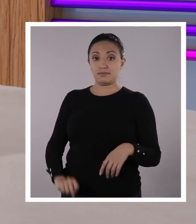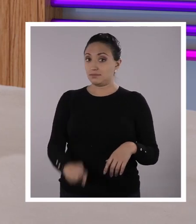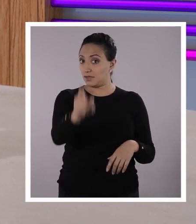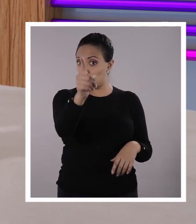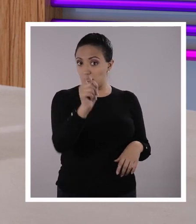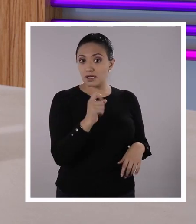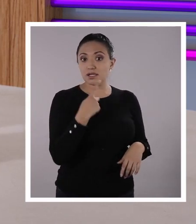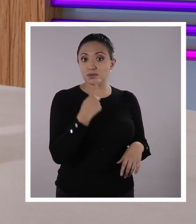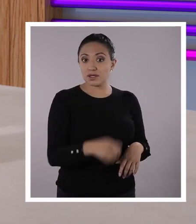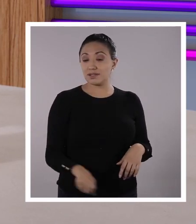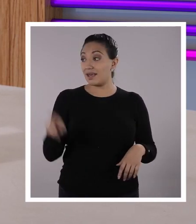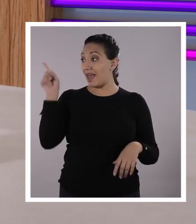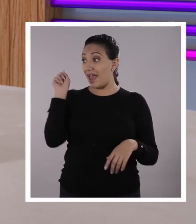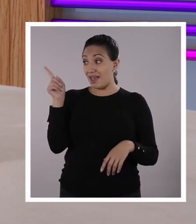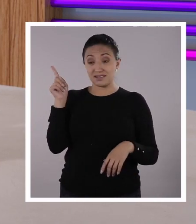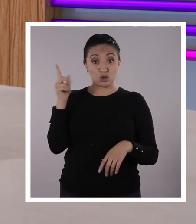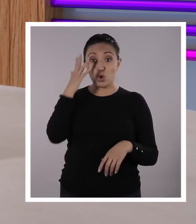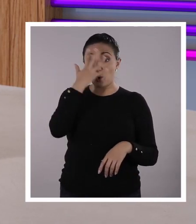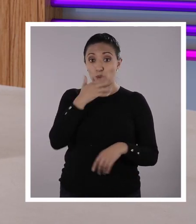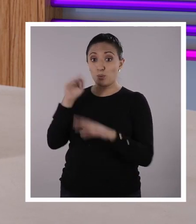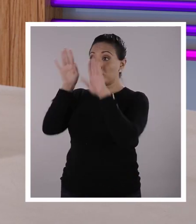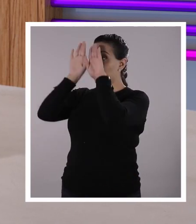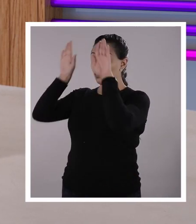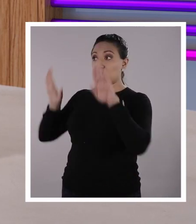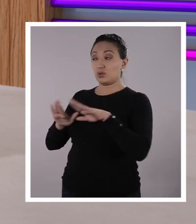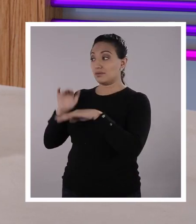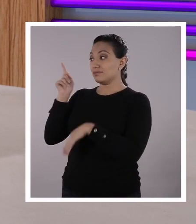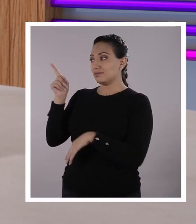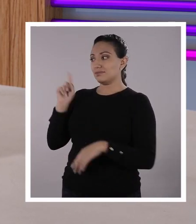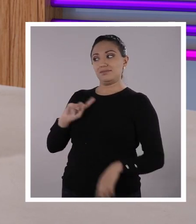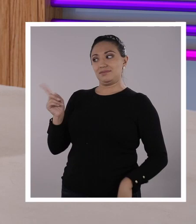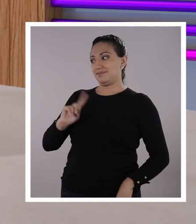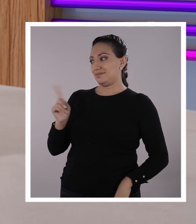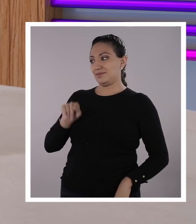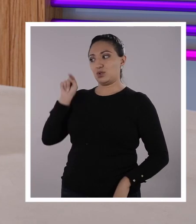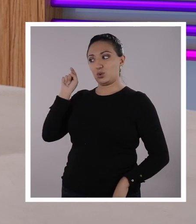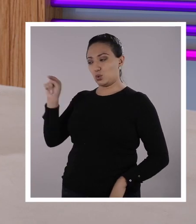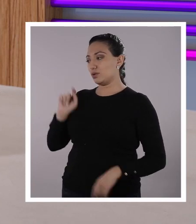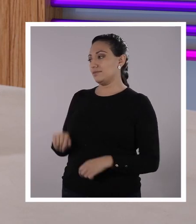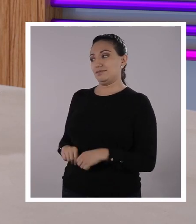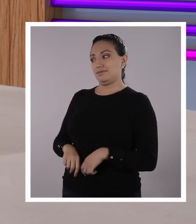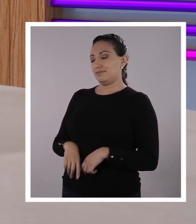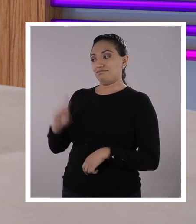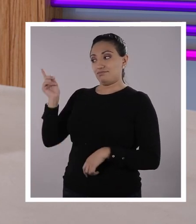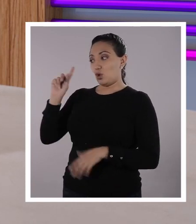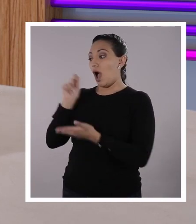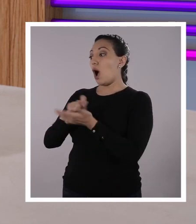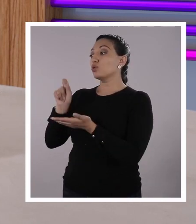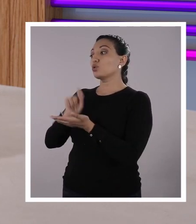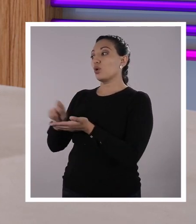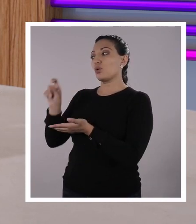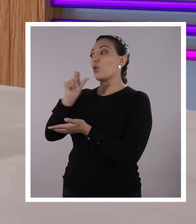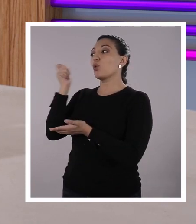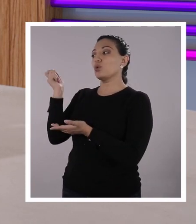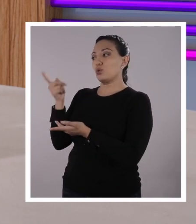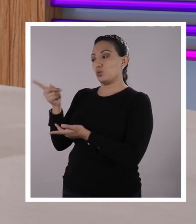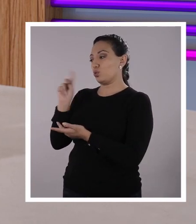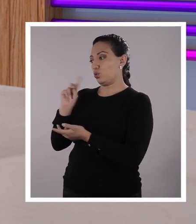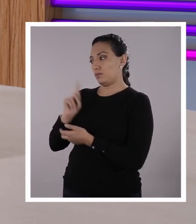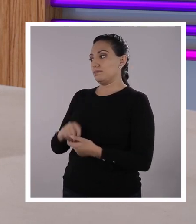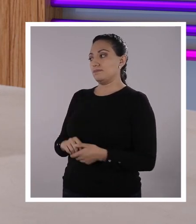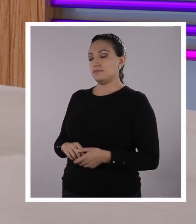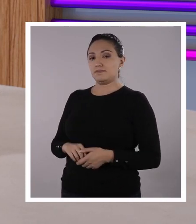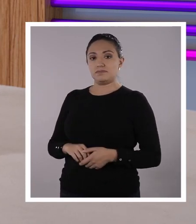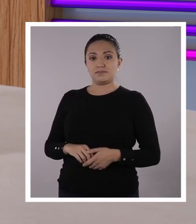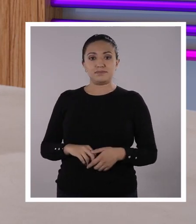y chicas, que este cuadro tan lindo que tenemos aquí tiene un autor que no se llama Santiago Zambrano. Oh.